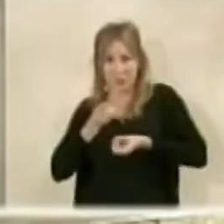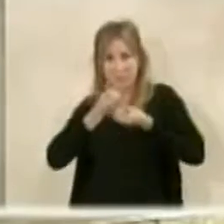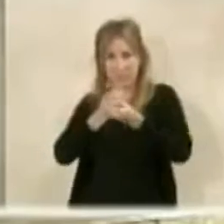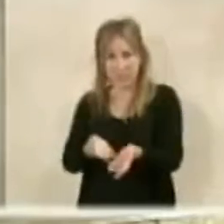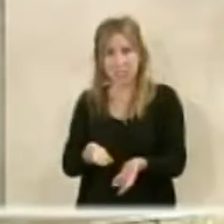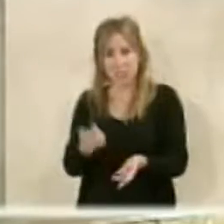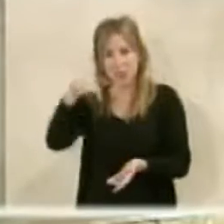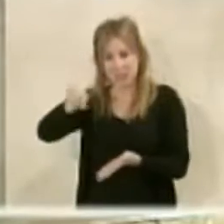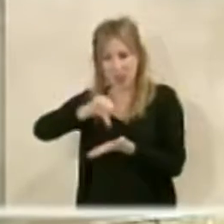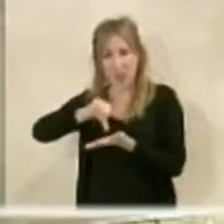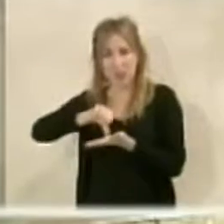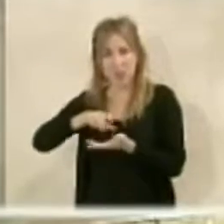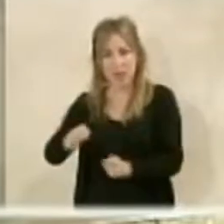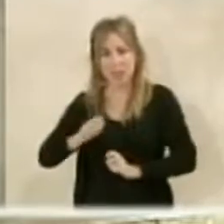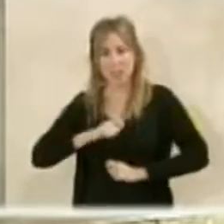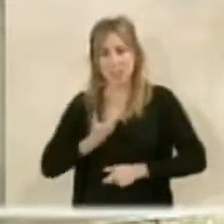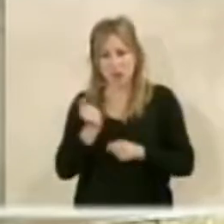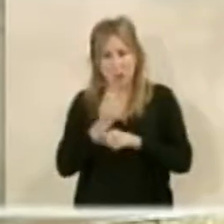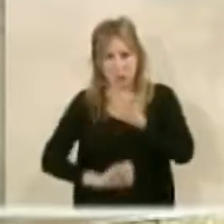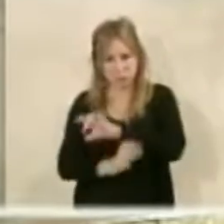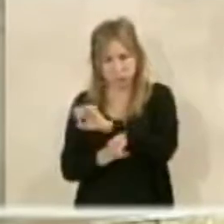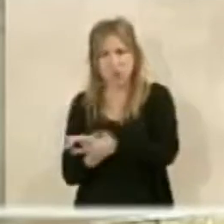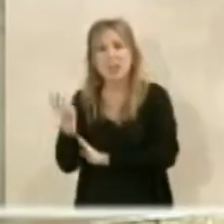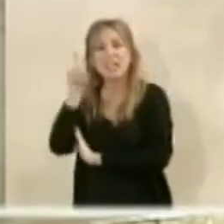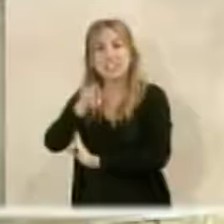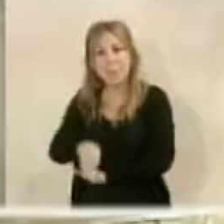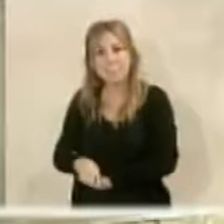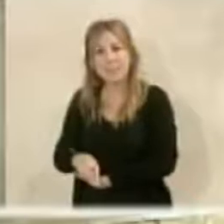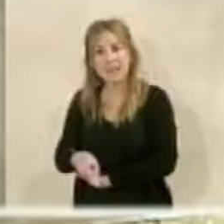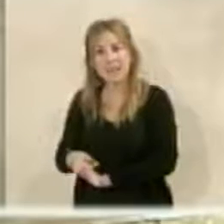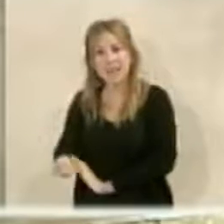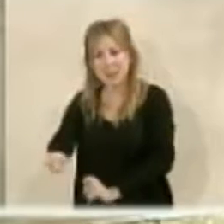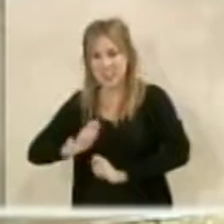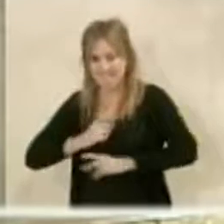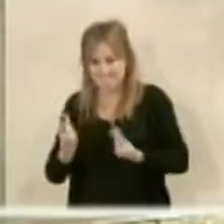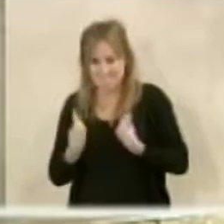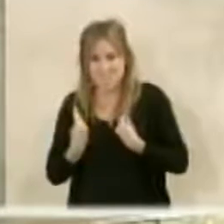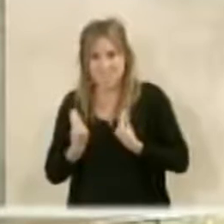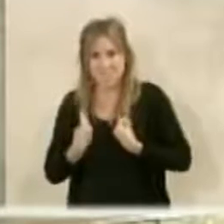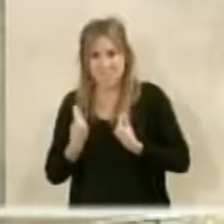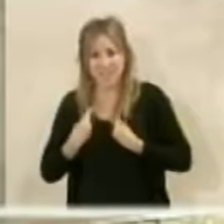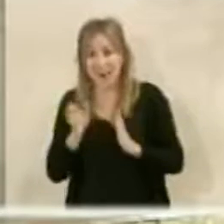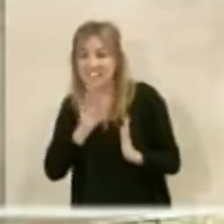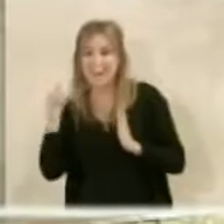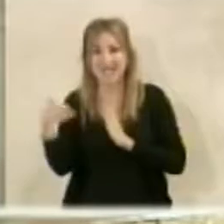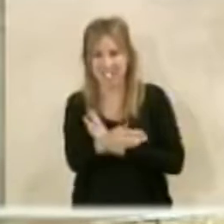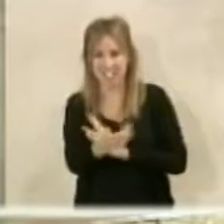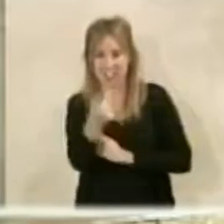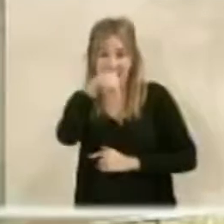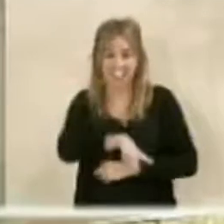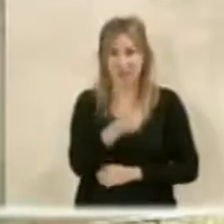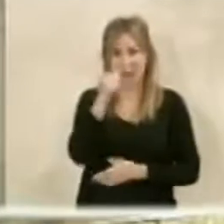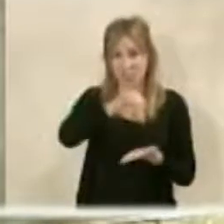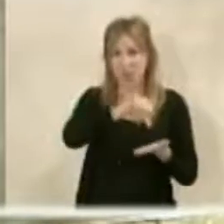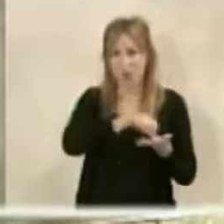a esta ciudad, no solamente va a traer muchos puestos de trabajo, sino que va a dar mucha vida de manera indirecta a esta ciudad. Y